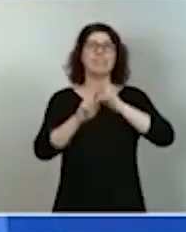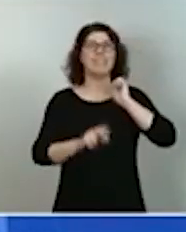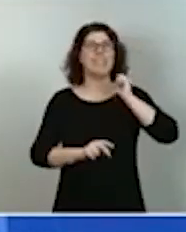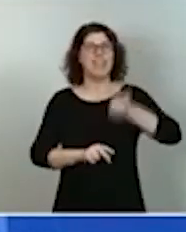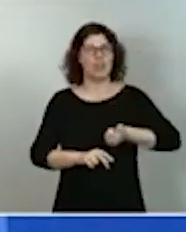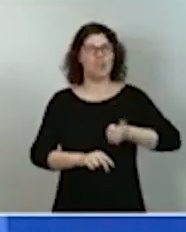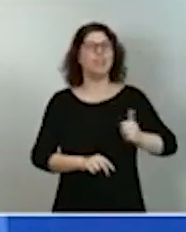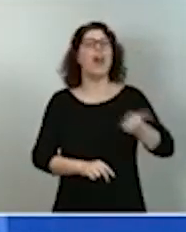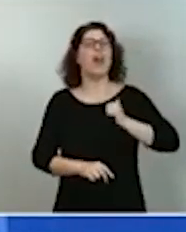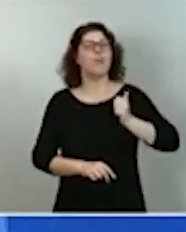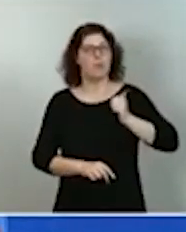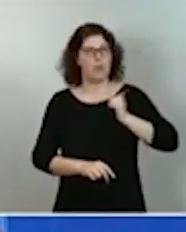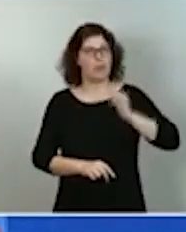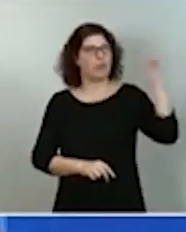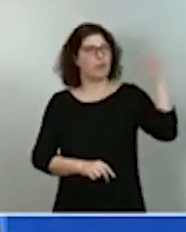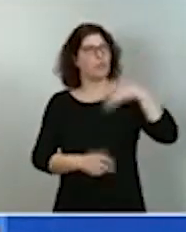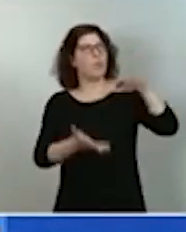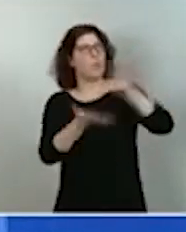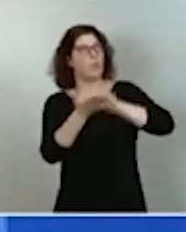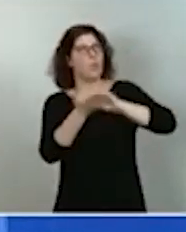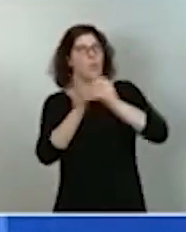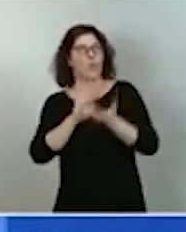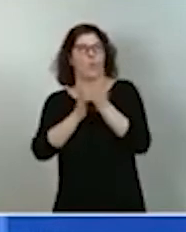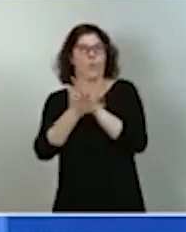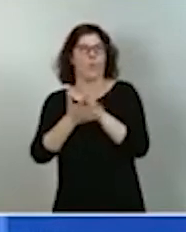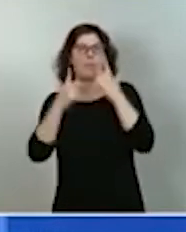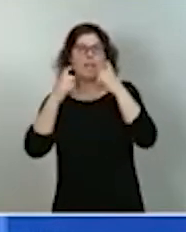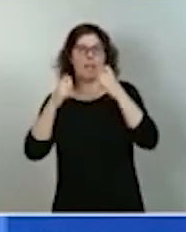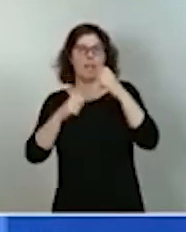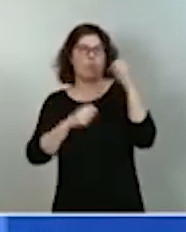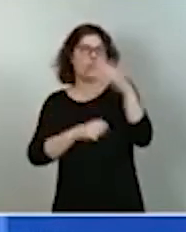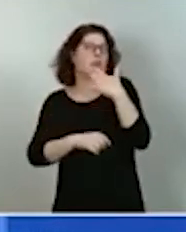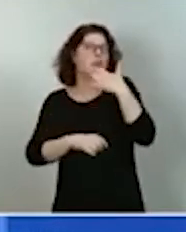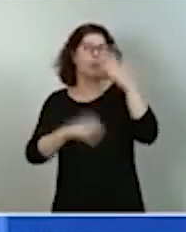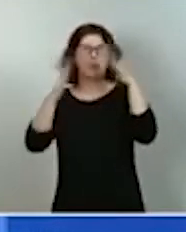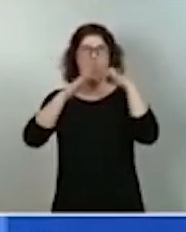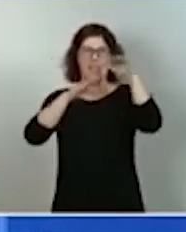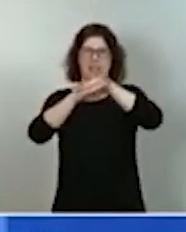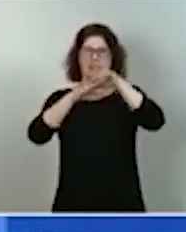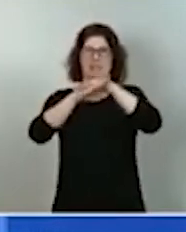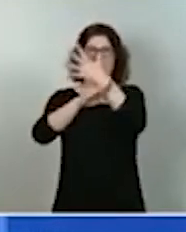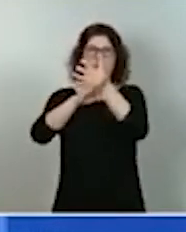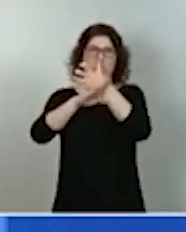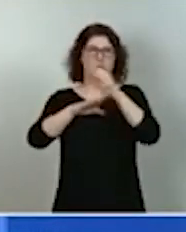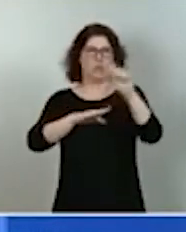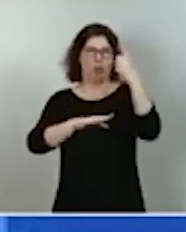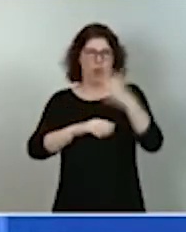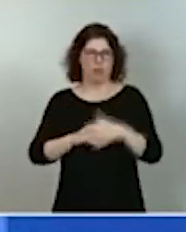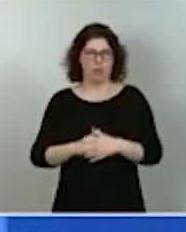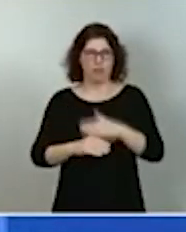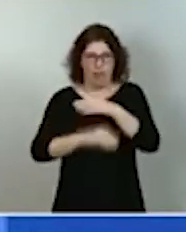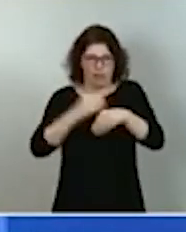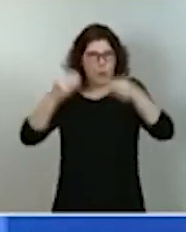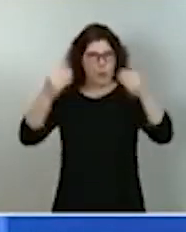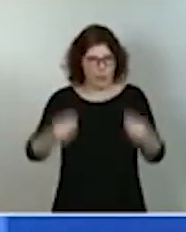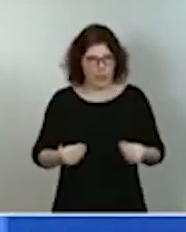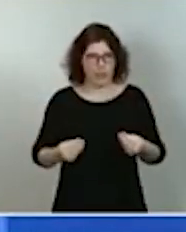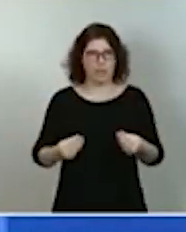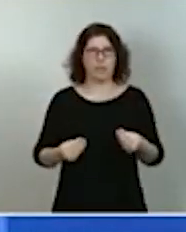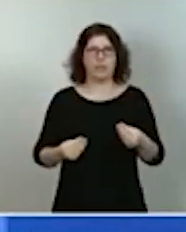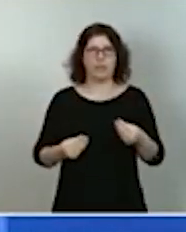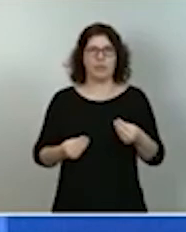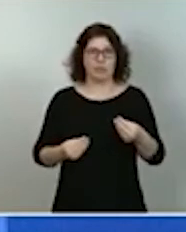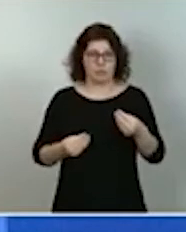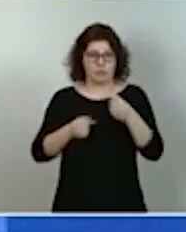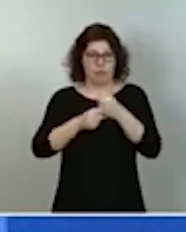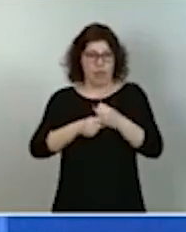distribuida de energía solar por medio, por ejemplo, de techos solares. Hacerlo bien, con una correcta integración en la estructura edificatoria,